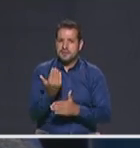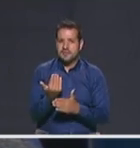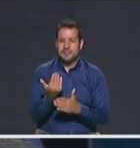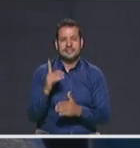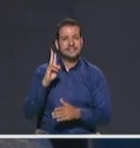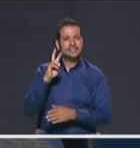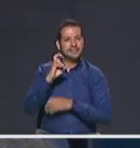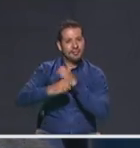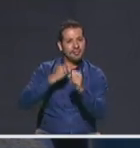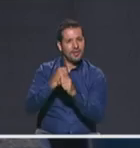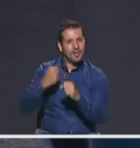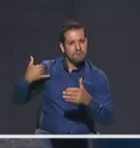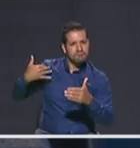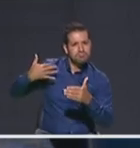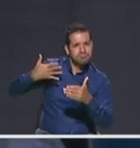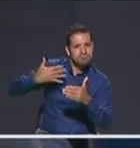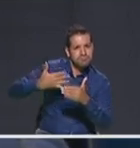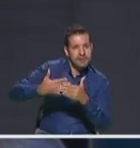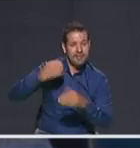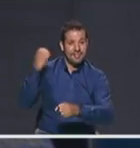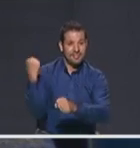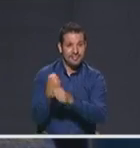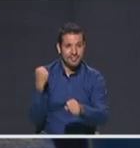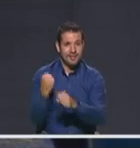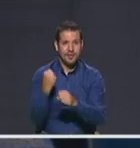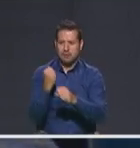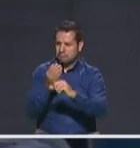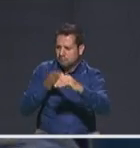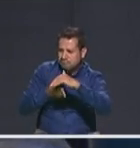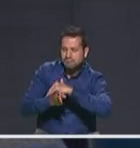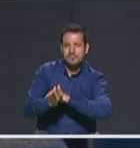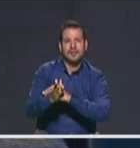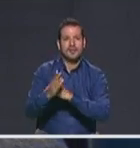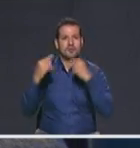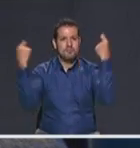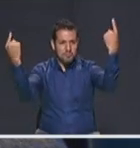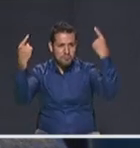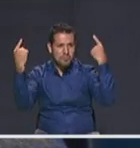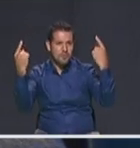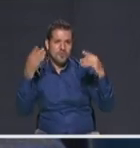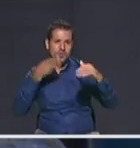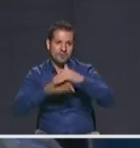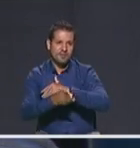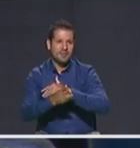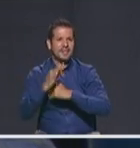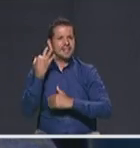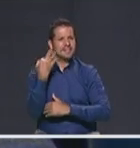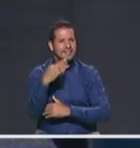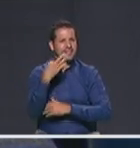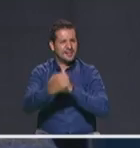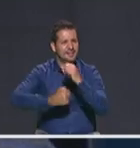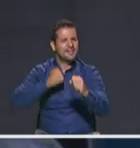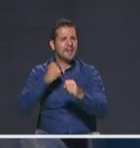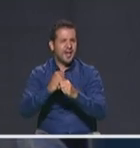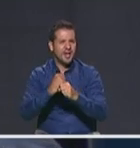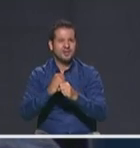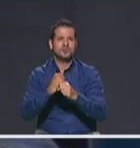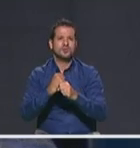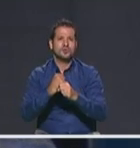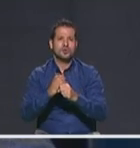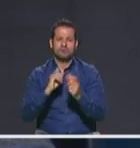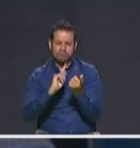7 años y hace 13 años entré al sector público. Llevo 13 años haciendo forma activa de la